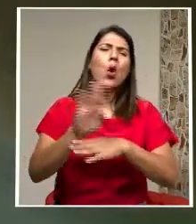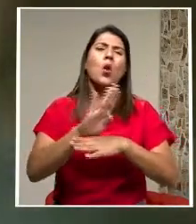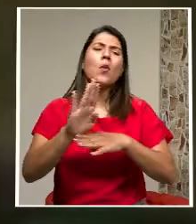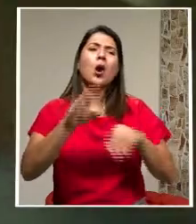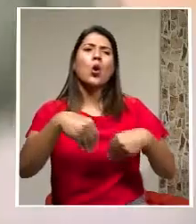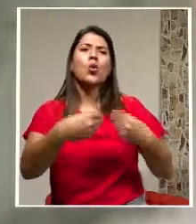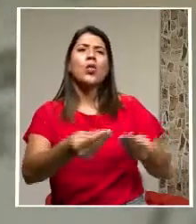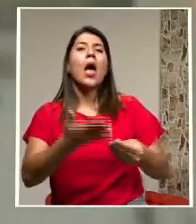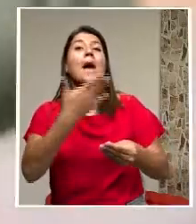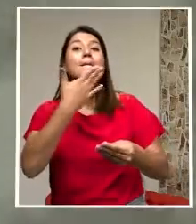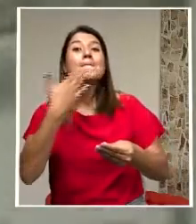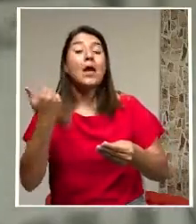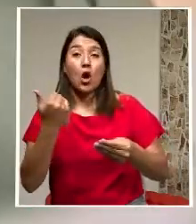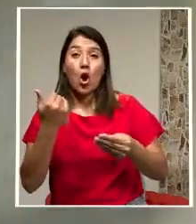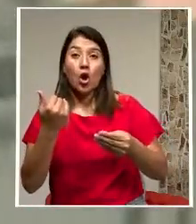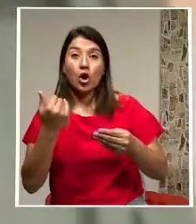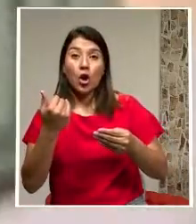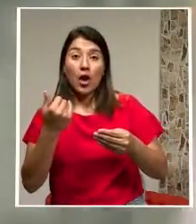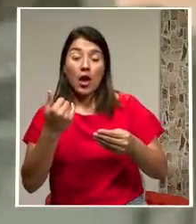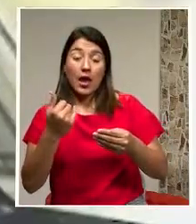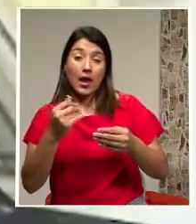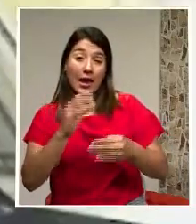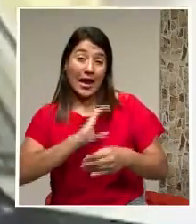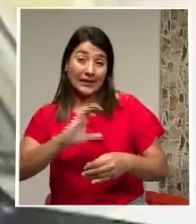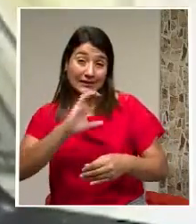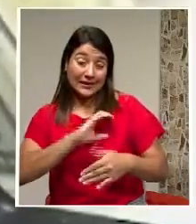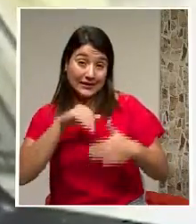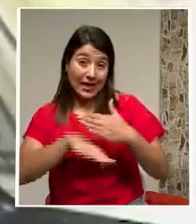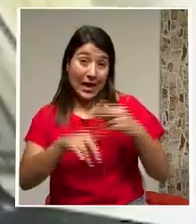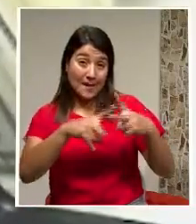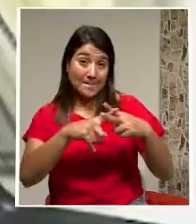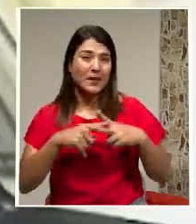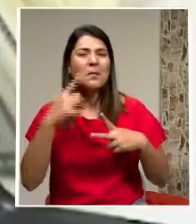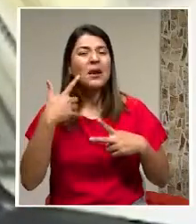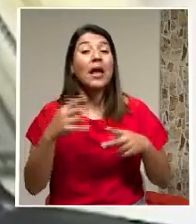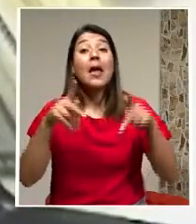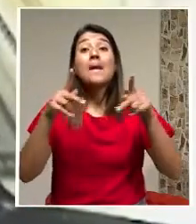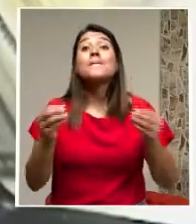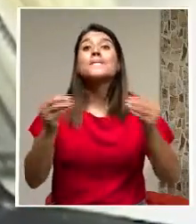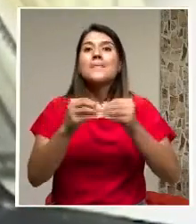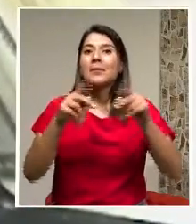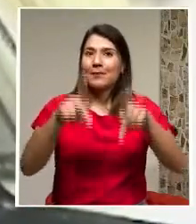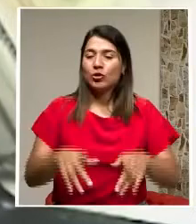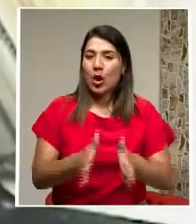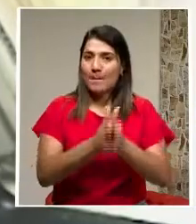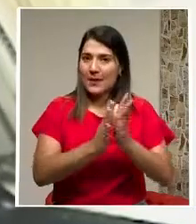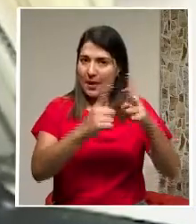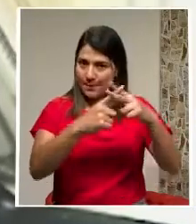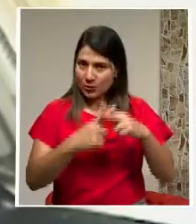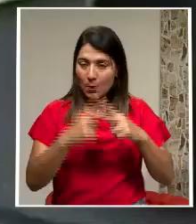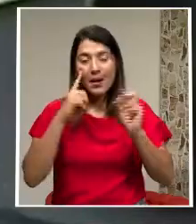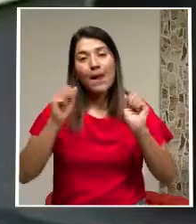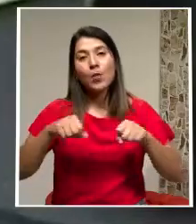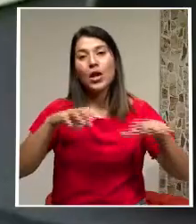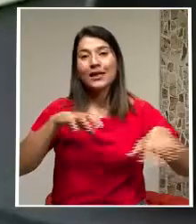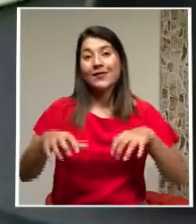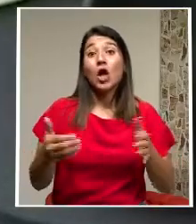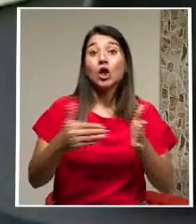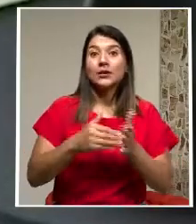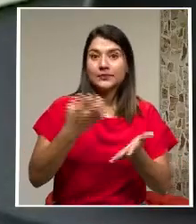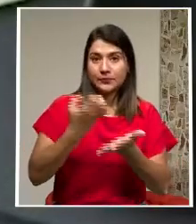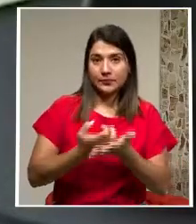Condiciones En Los Créditos Con El Objetivo De Que Más Personas Adquieran Un Préstamo Y Con Esto Poder Reactivar La Economía